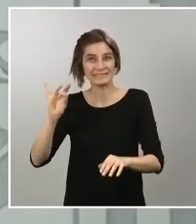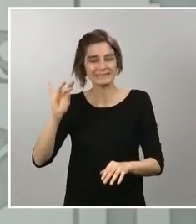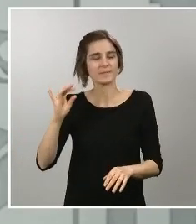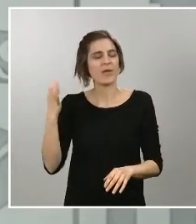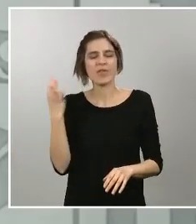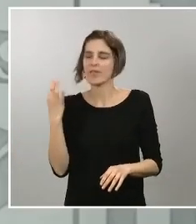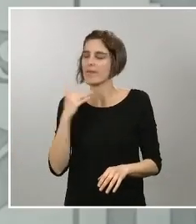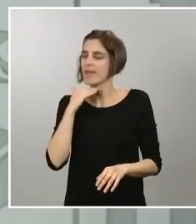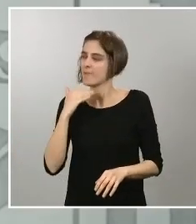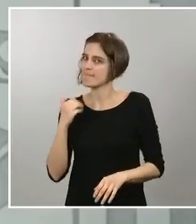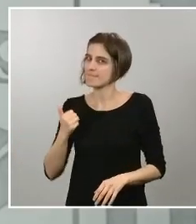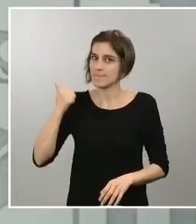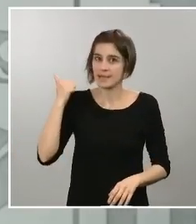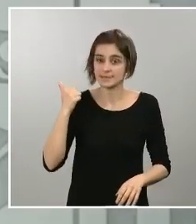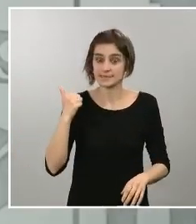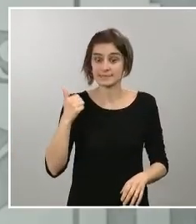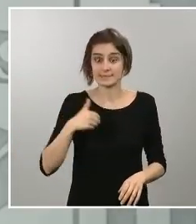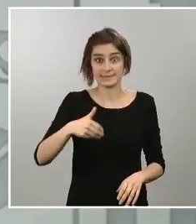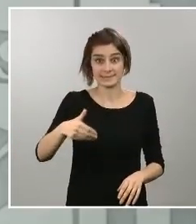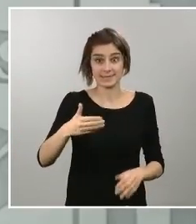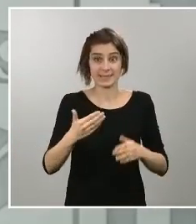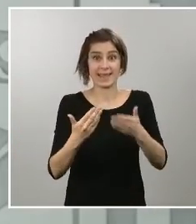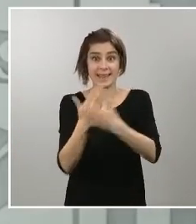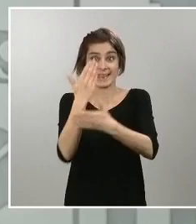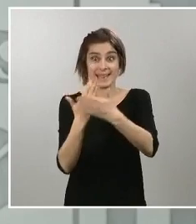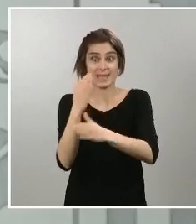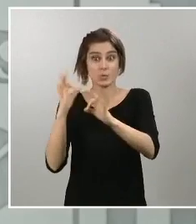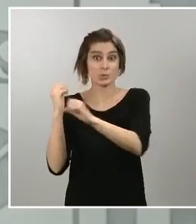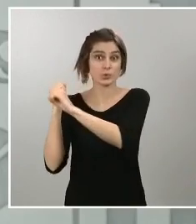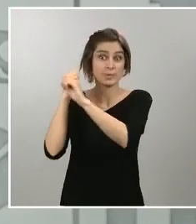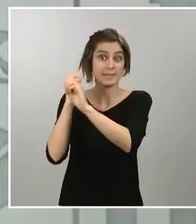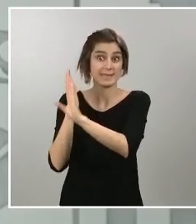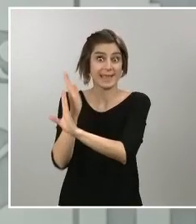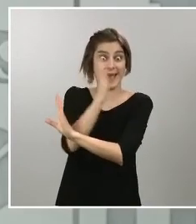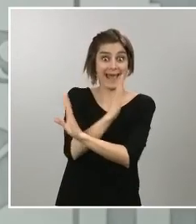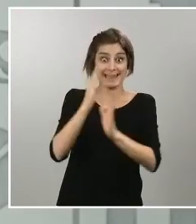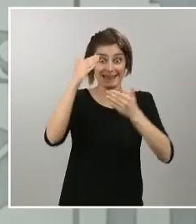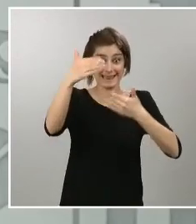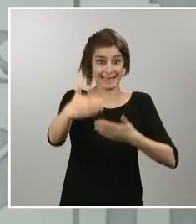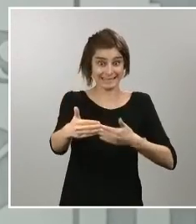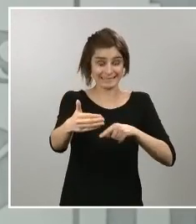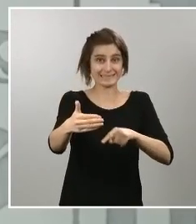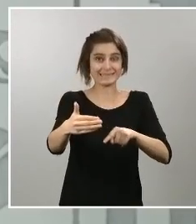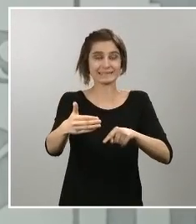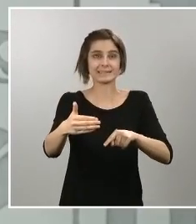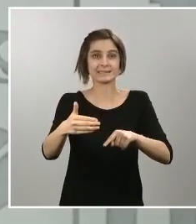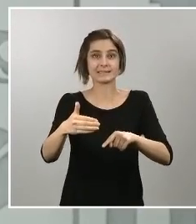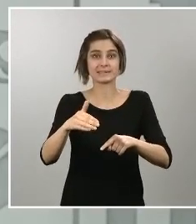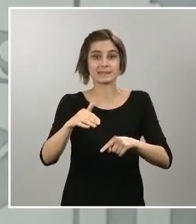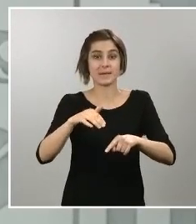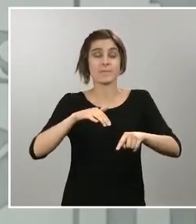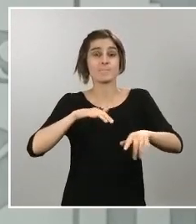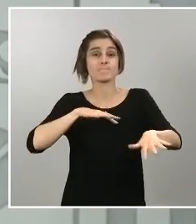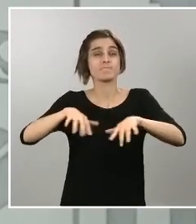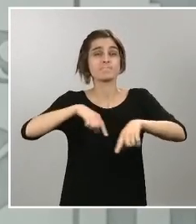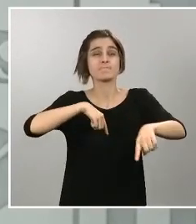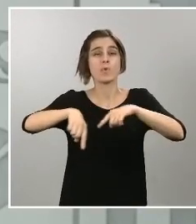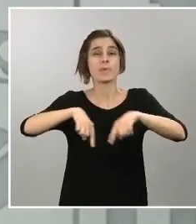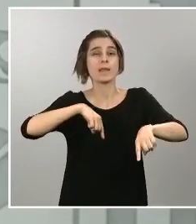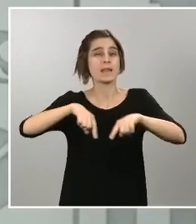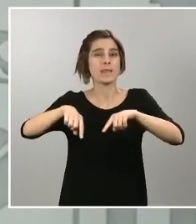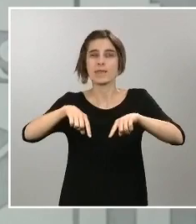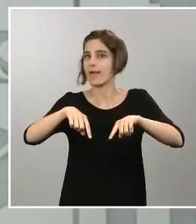que vienen antes de la Semana Santa, tenemos que lograr que la movilidad de nuestro país sea aproximadamente la que